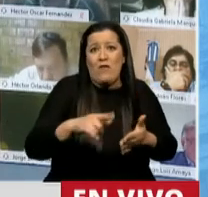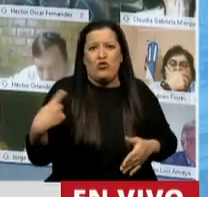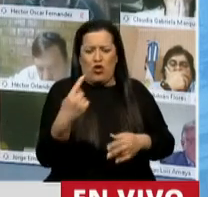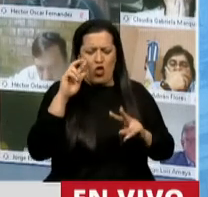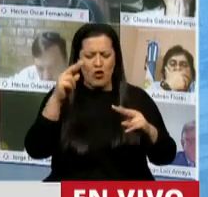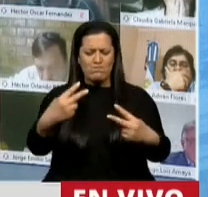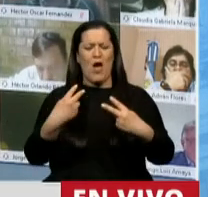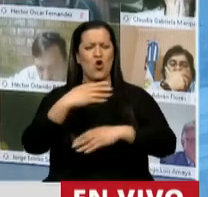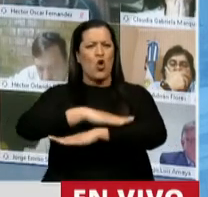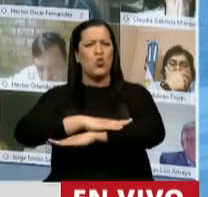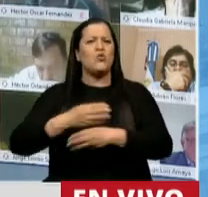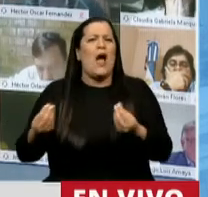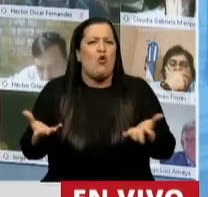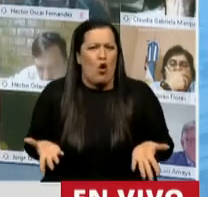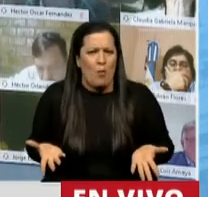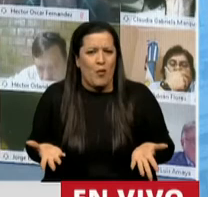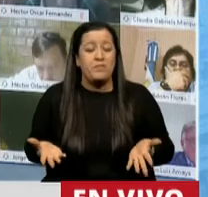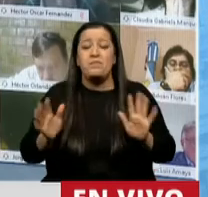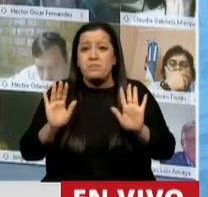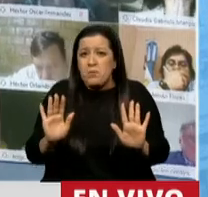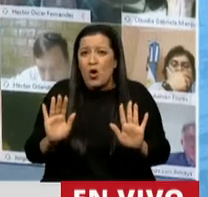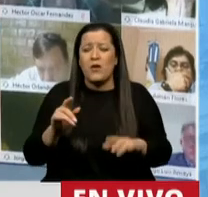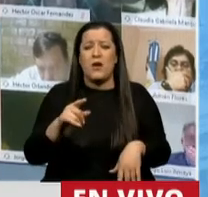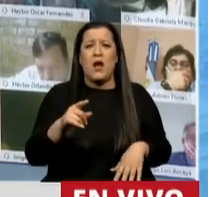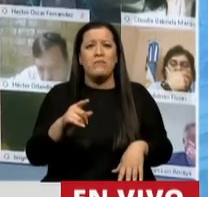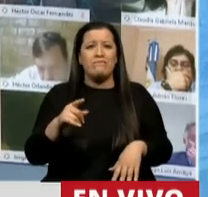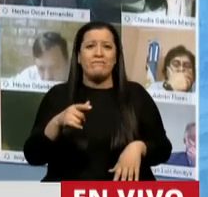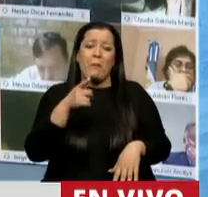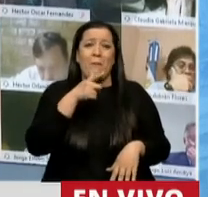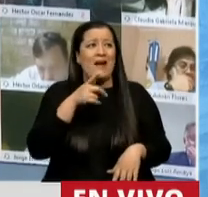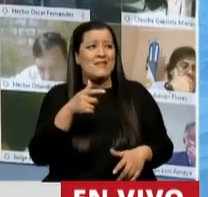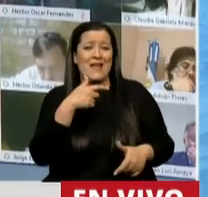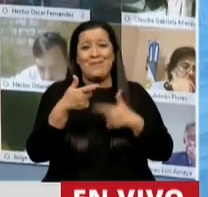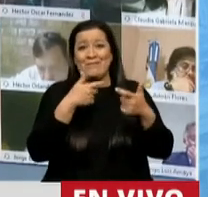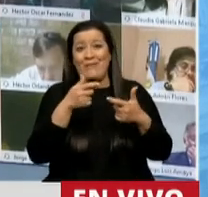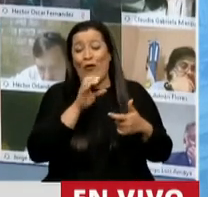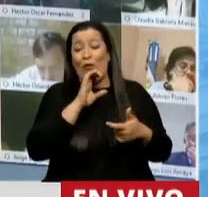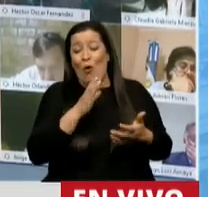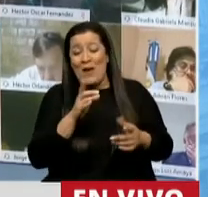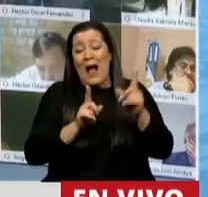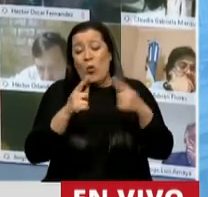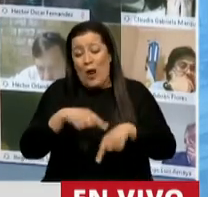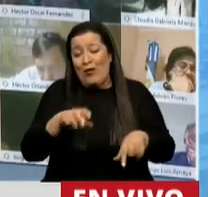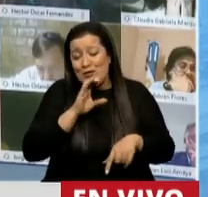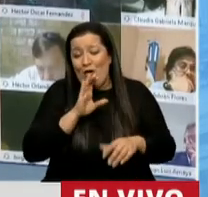Porque hasta acá, hasta resultaban graciosas algunas circunstancias.